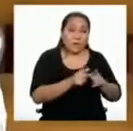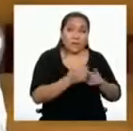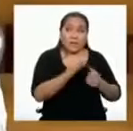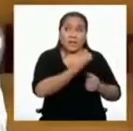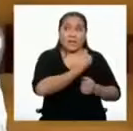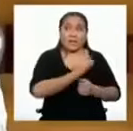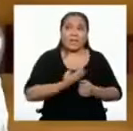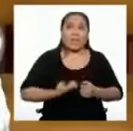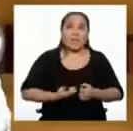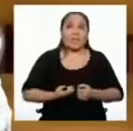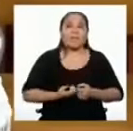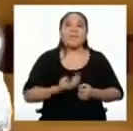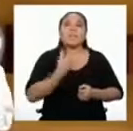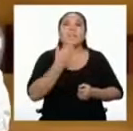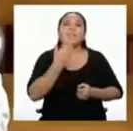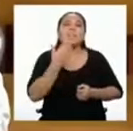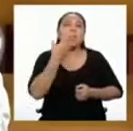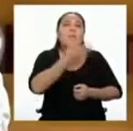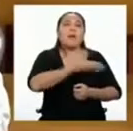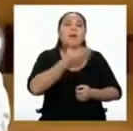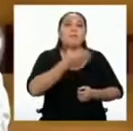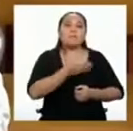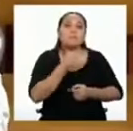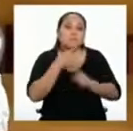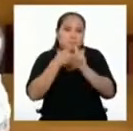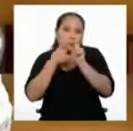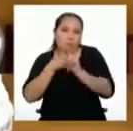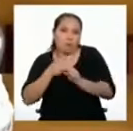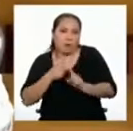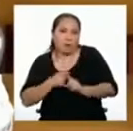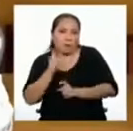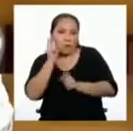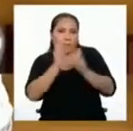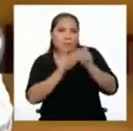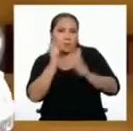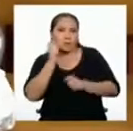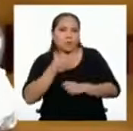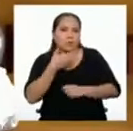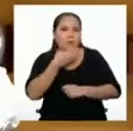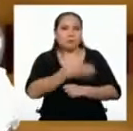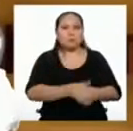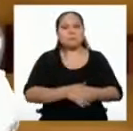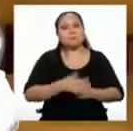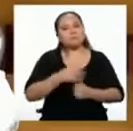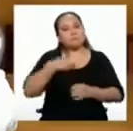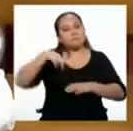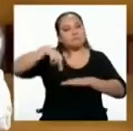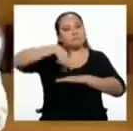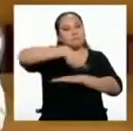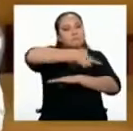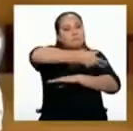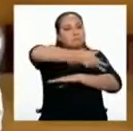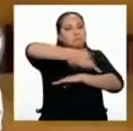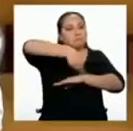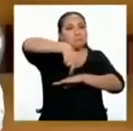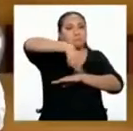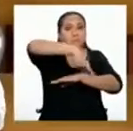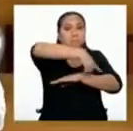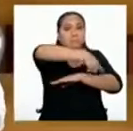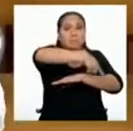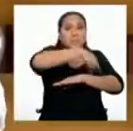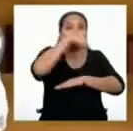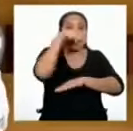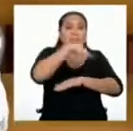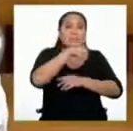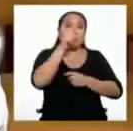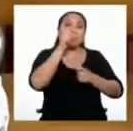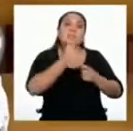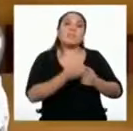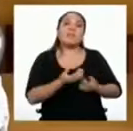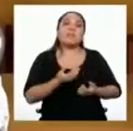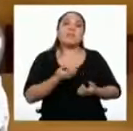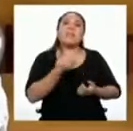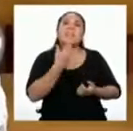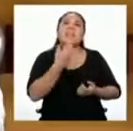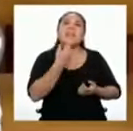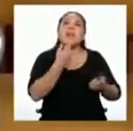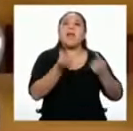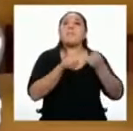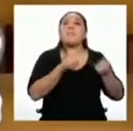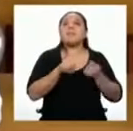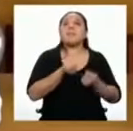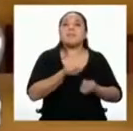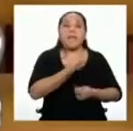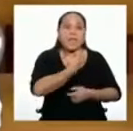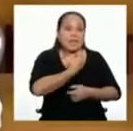frecuentados por las y los ciudadanos. Para desplazarnos, estos espacios pertenecen a la Administración del Estado,